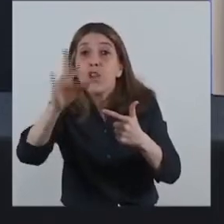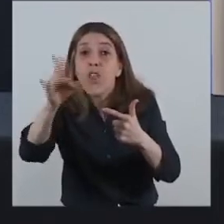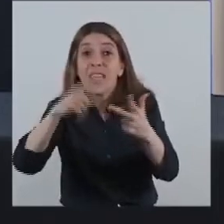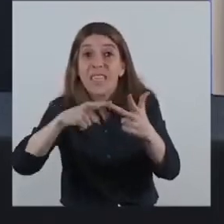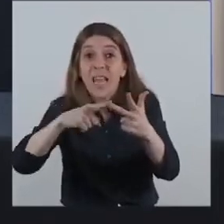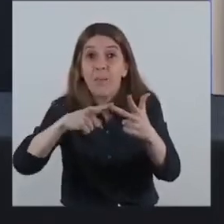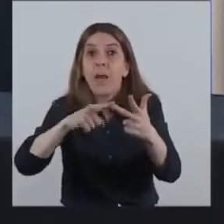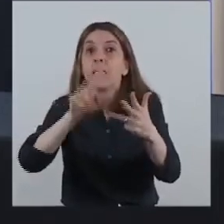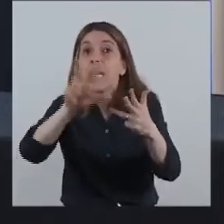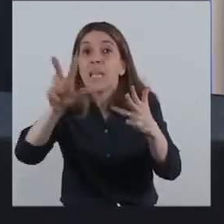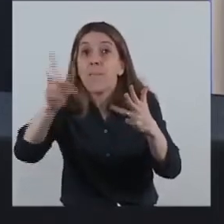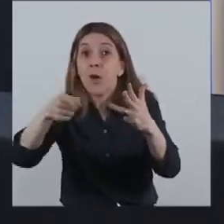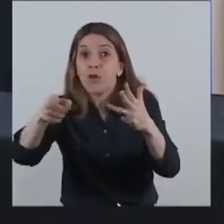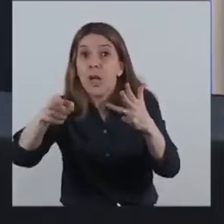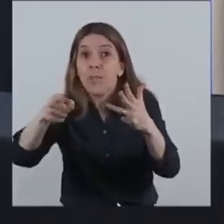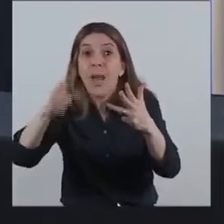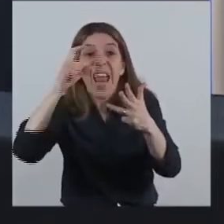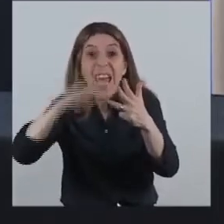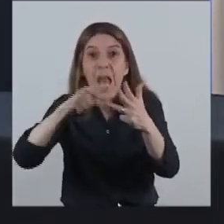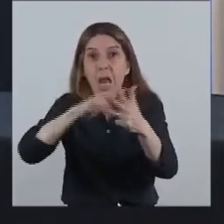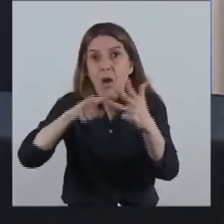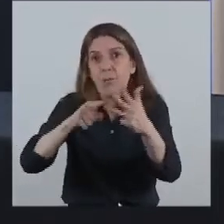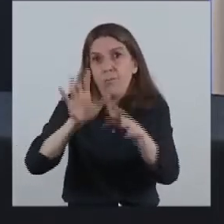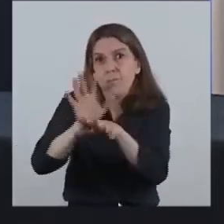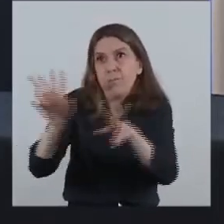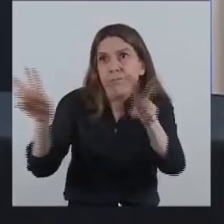convergiendo al 33% en el mes de enero.